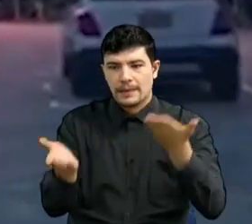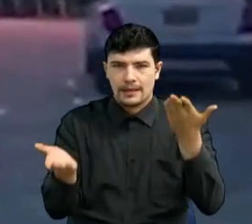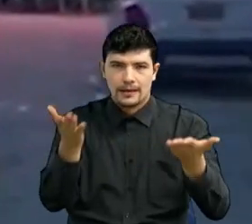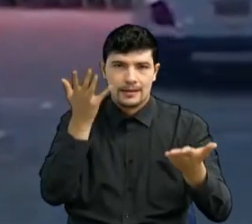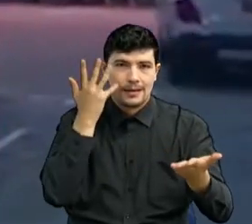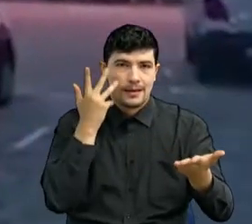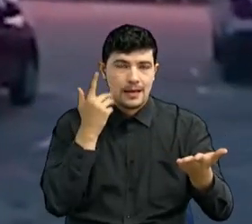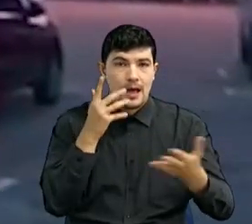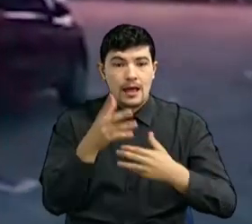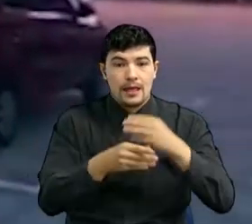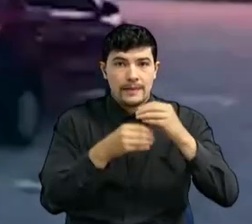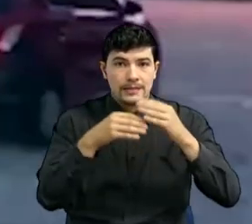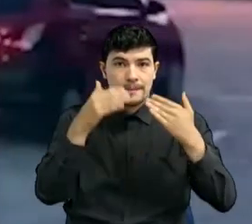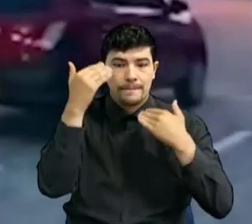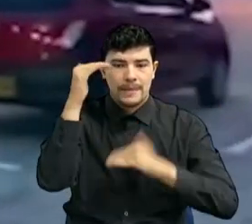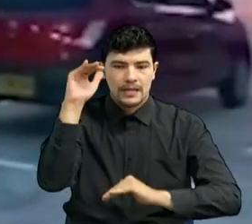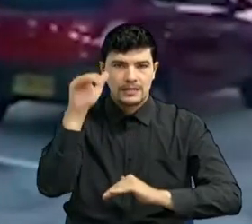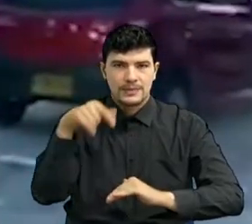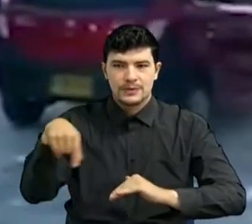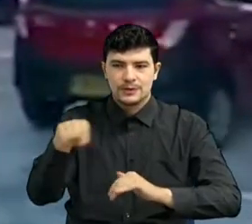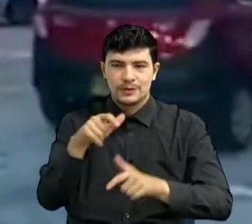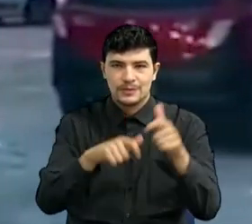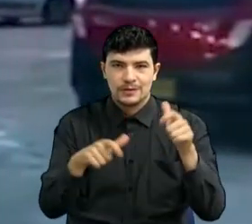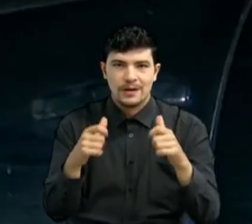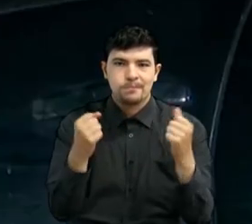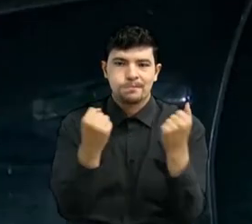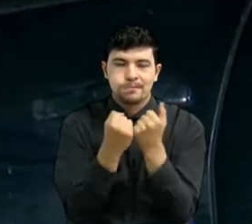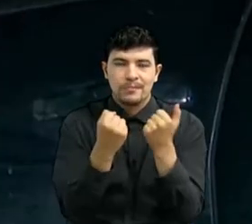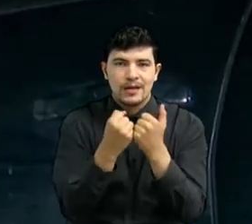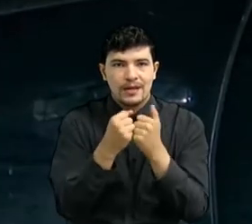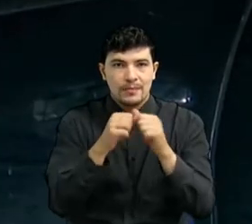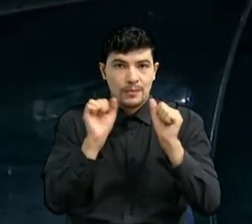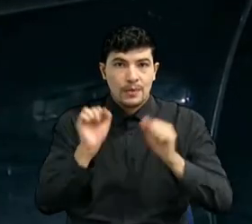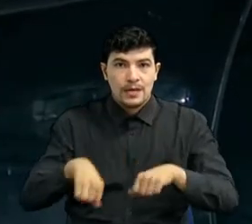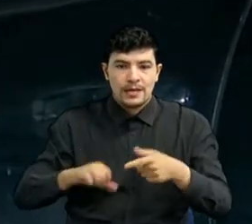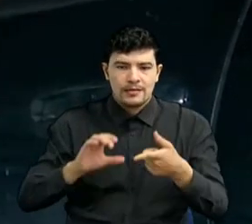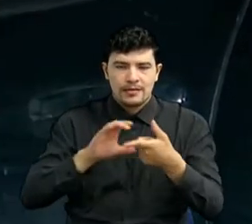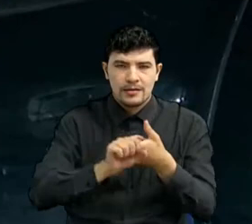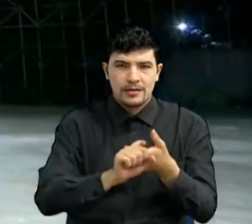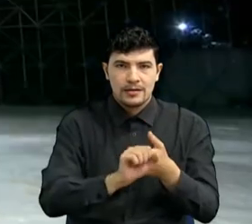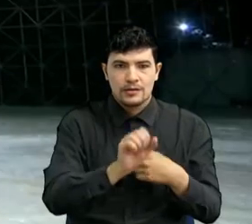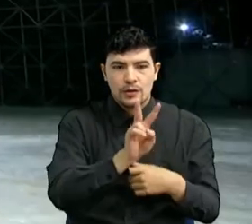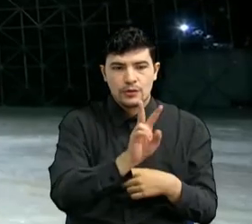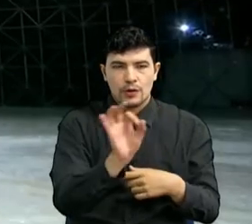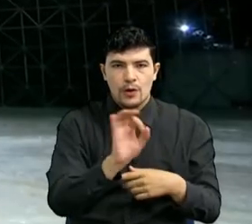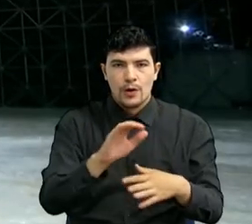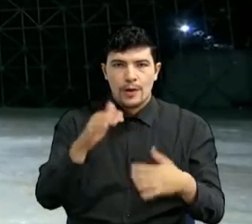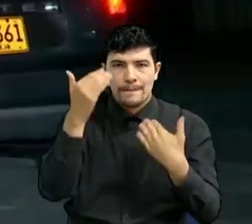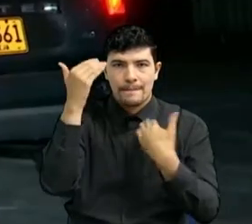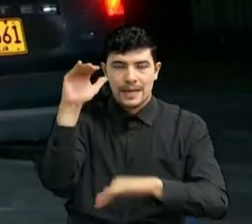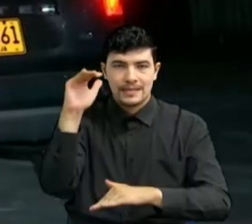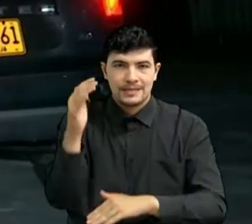tope de boletería. Pues los amantes del séptimo arte podrán adquirir mínimo dos y máximo cinco boletas.